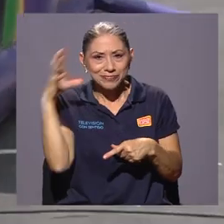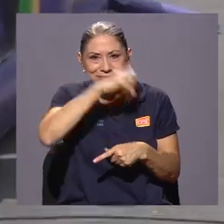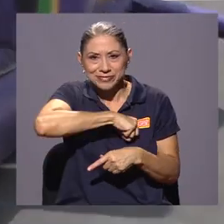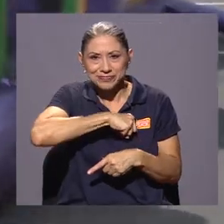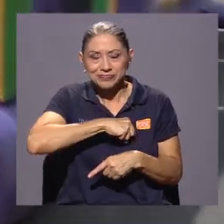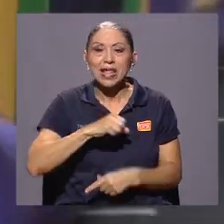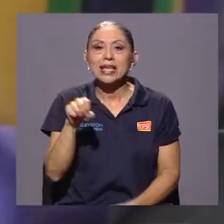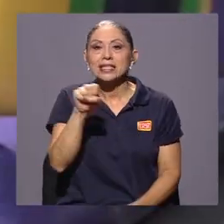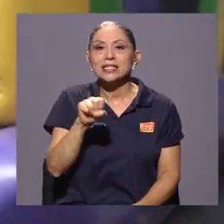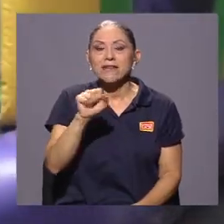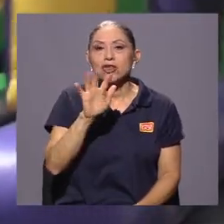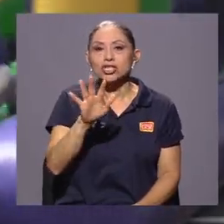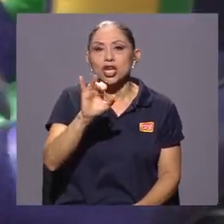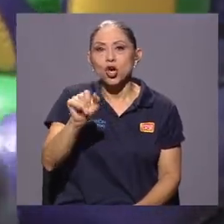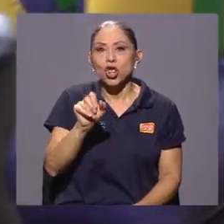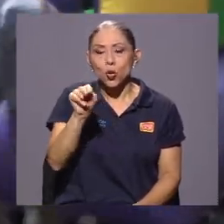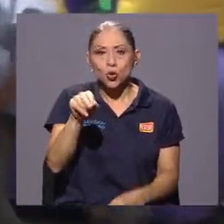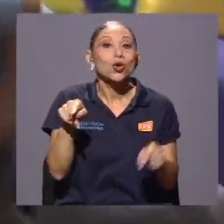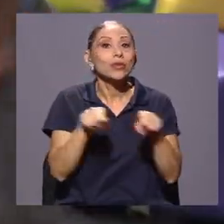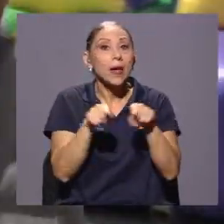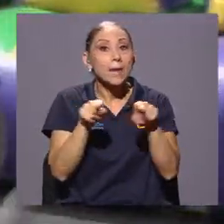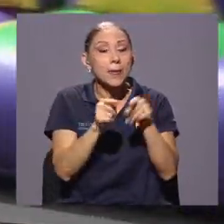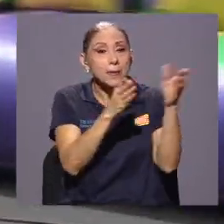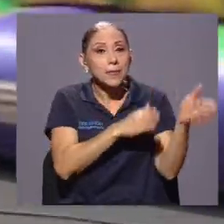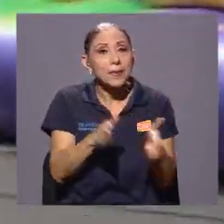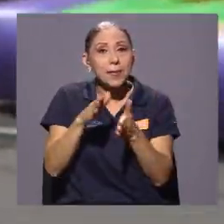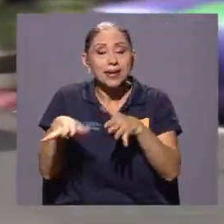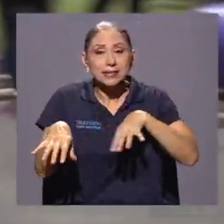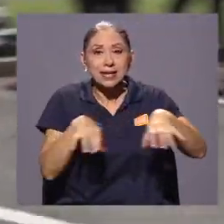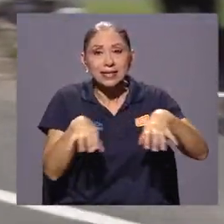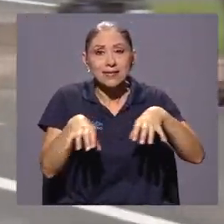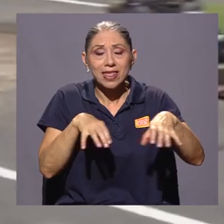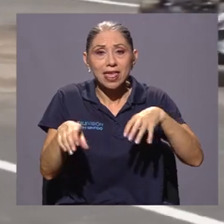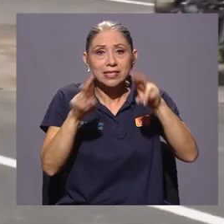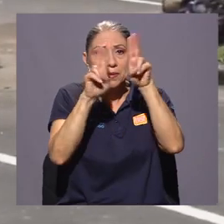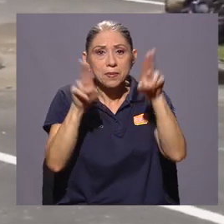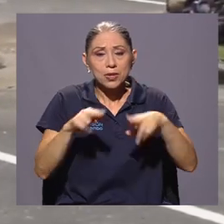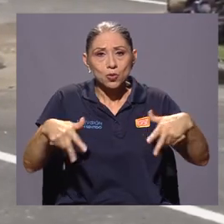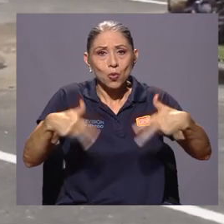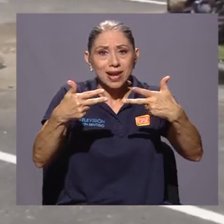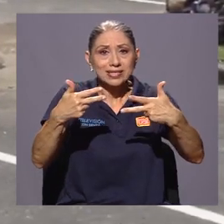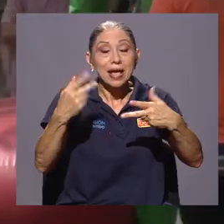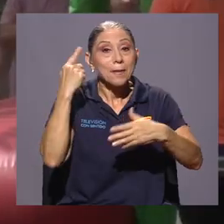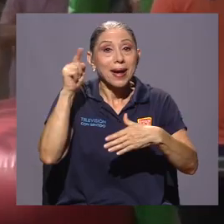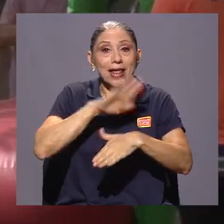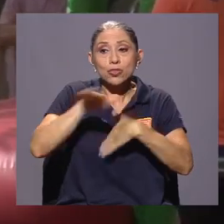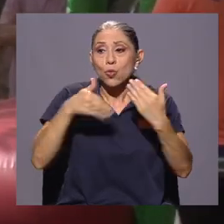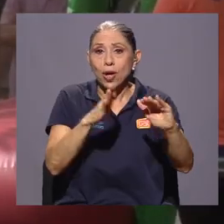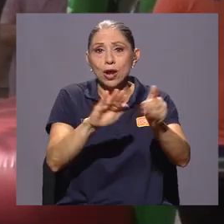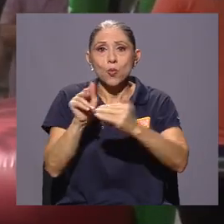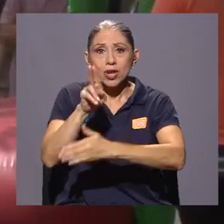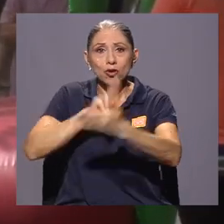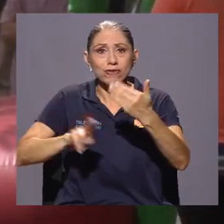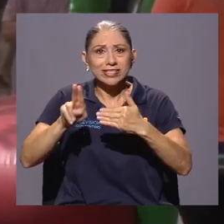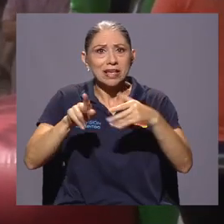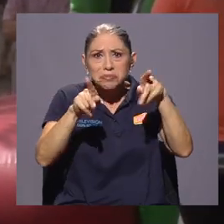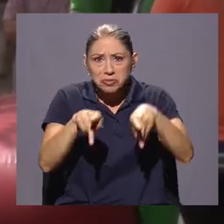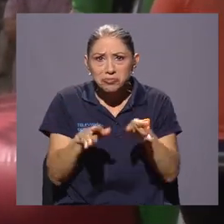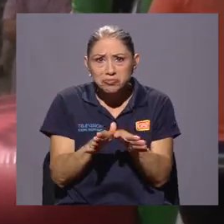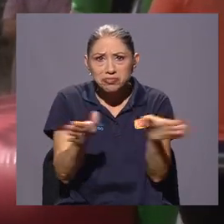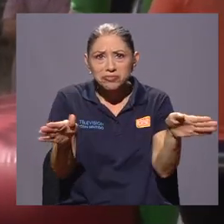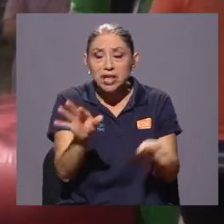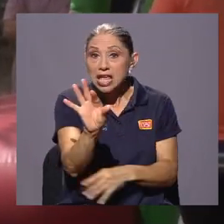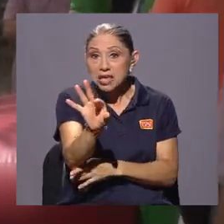Para el sábado 5 de junio, también se tienen preparadas actividades virtuales para la comunidad universitaria y el público en general, por lo que se hace la